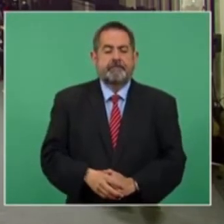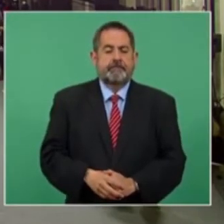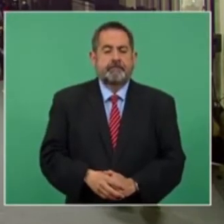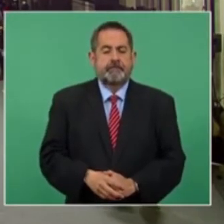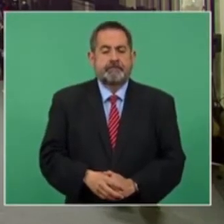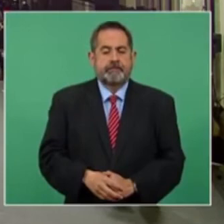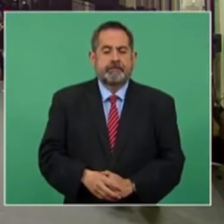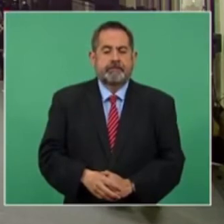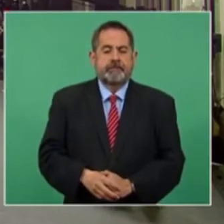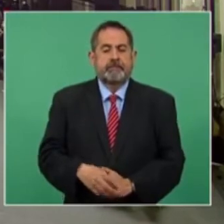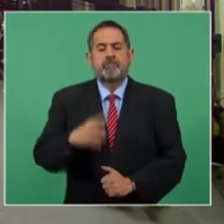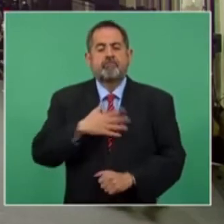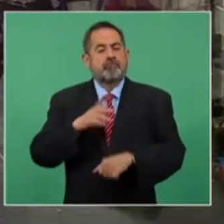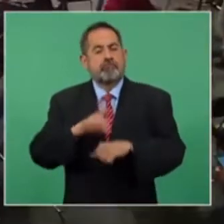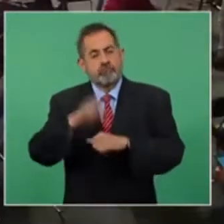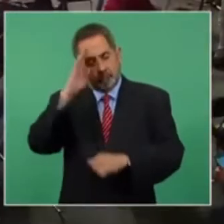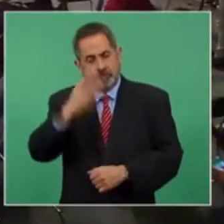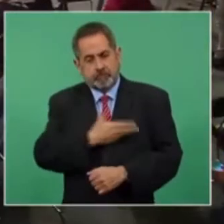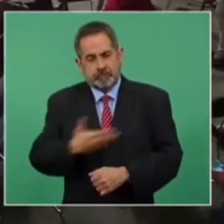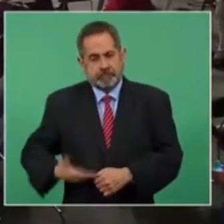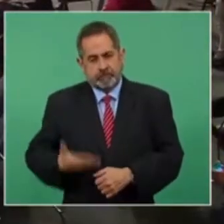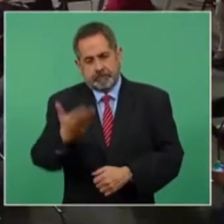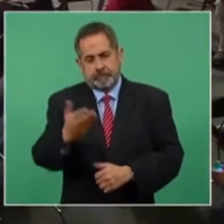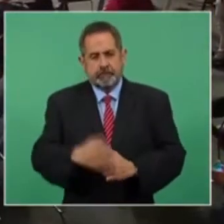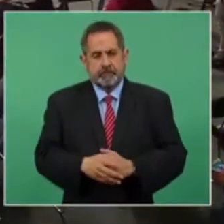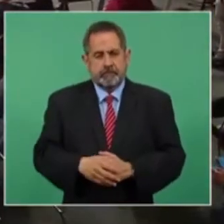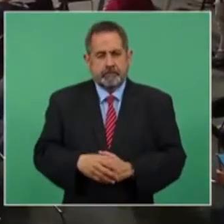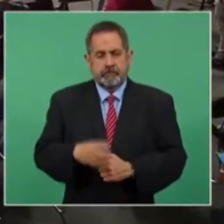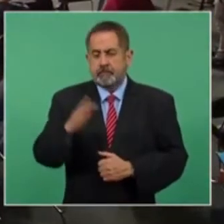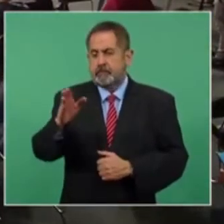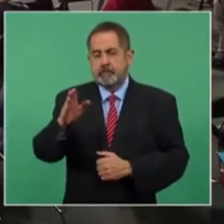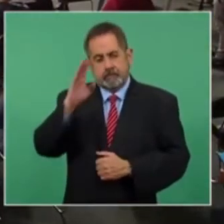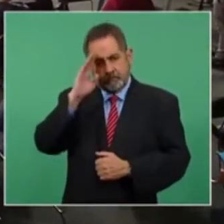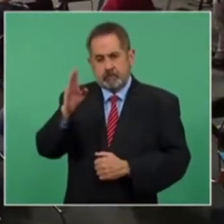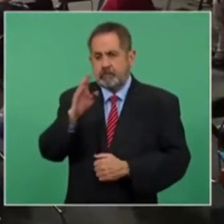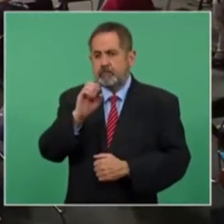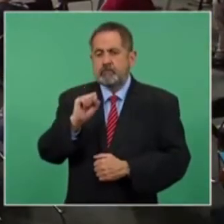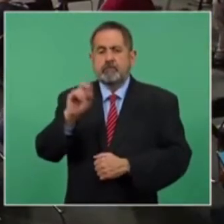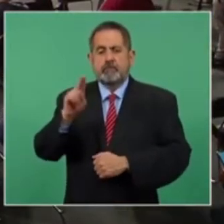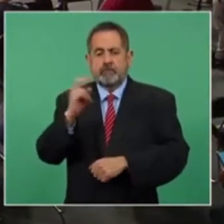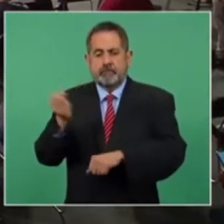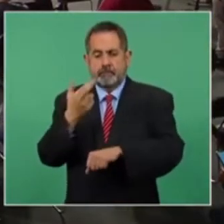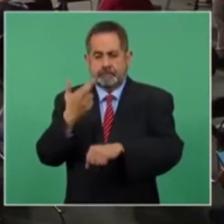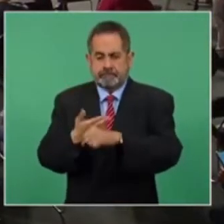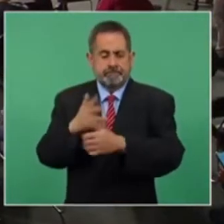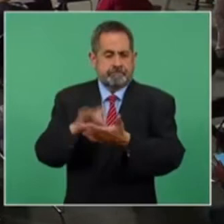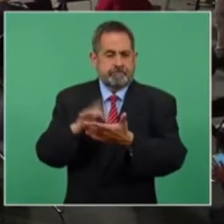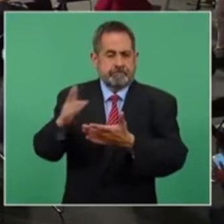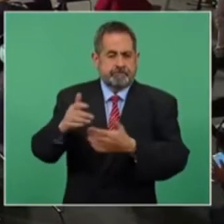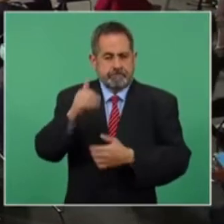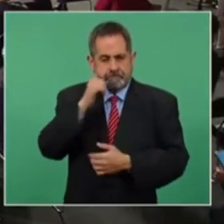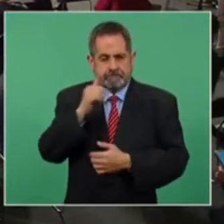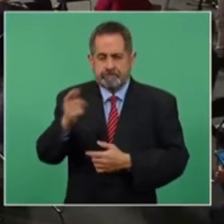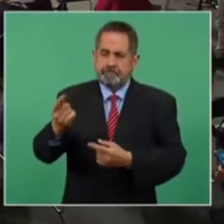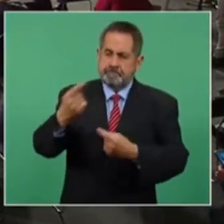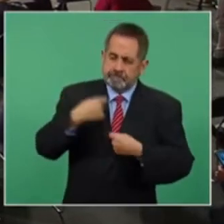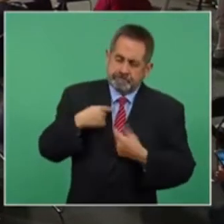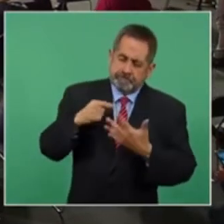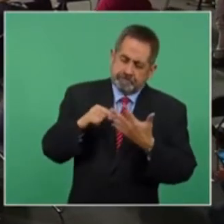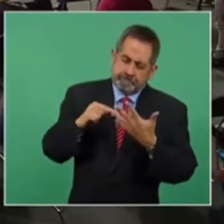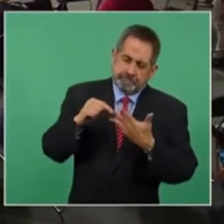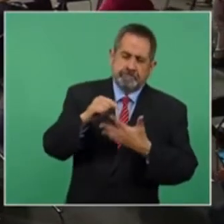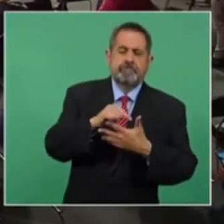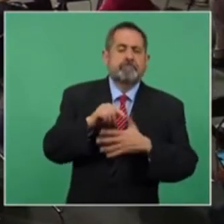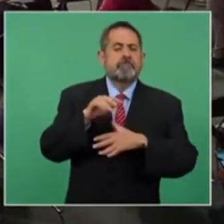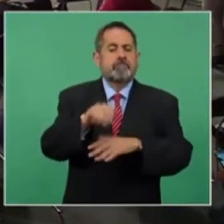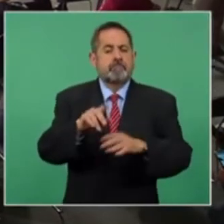Muy buenos días, señor presidente, señor subsecretario. secretario, agradeciendo toda la reflexión que está haciendo sobre el tema